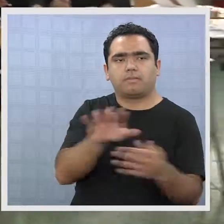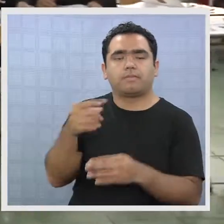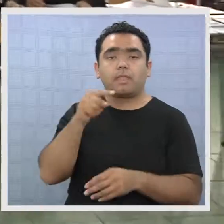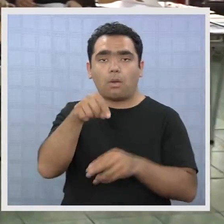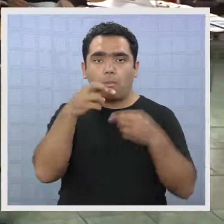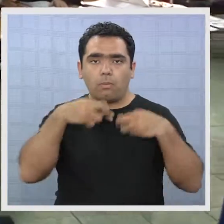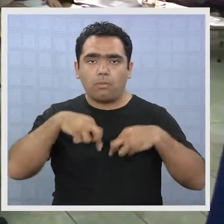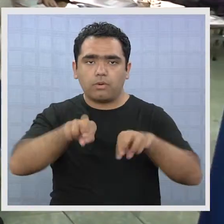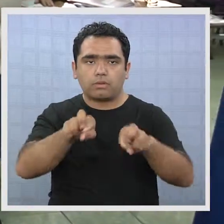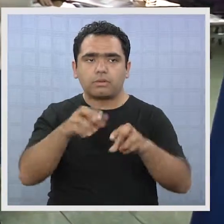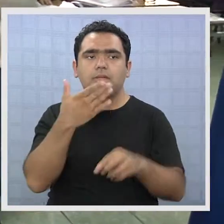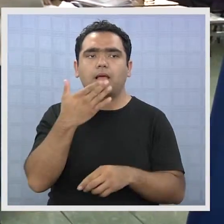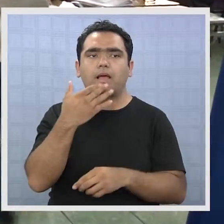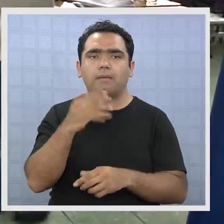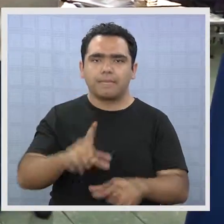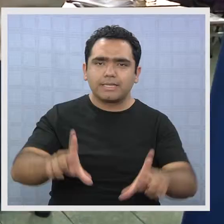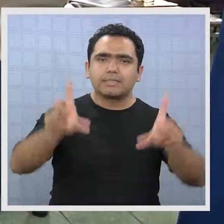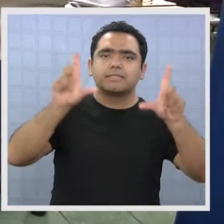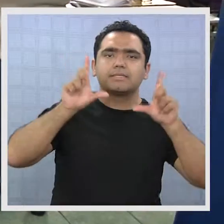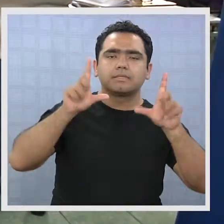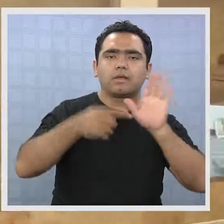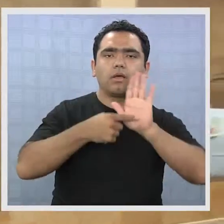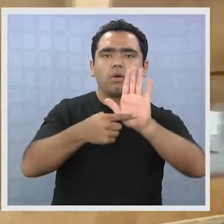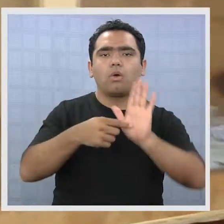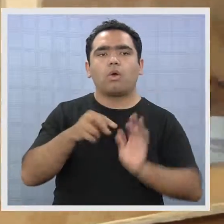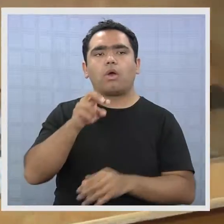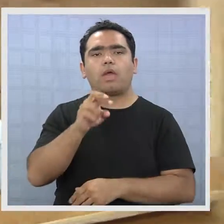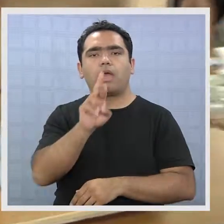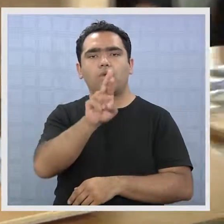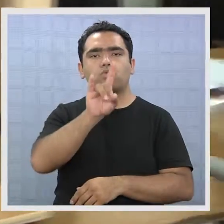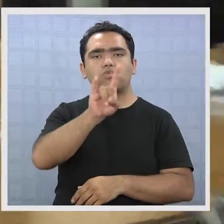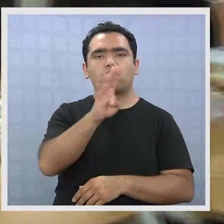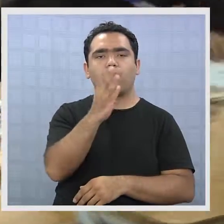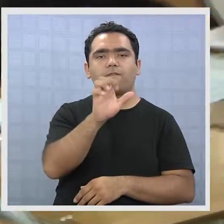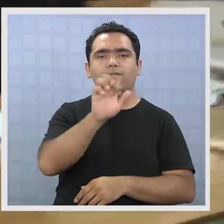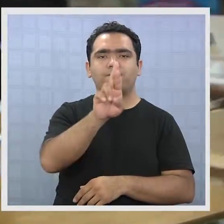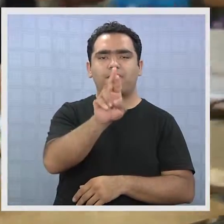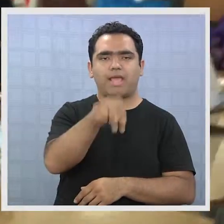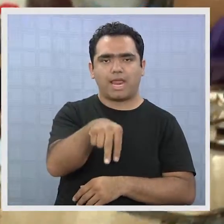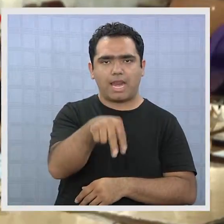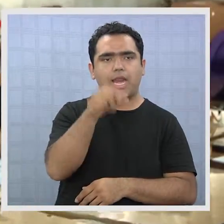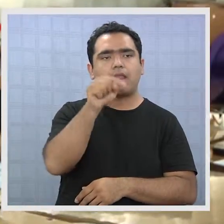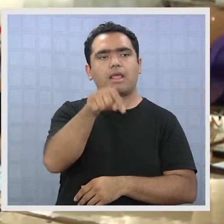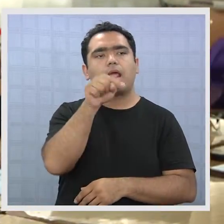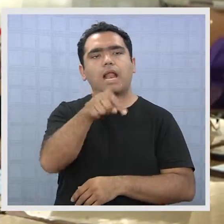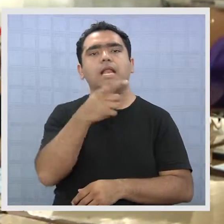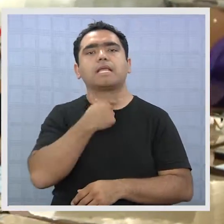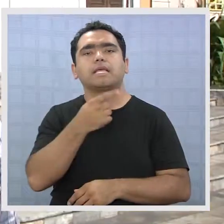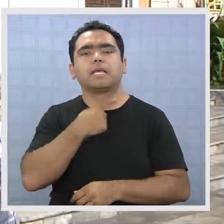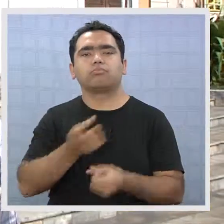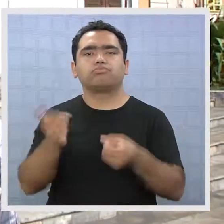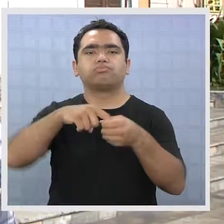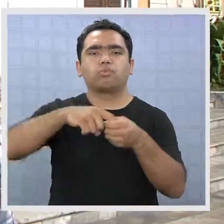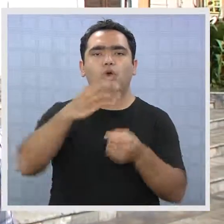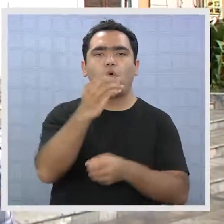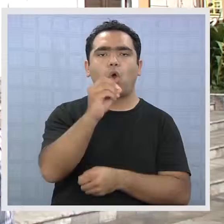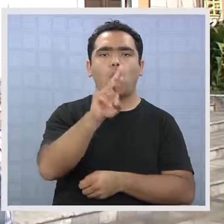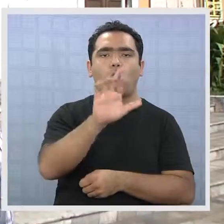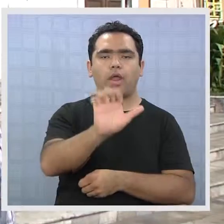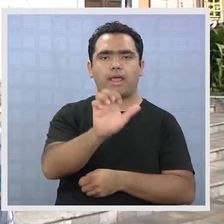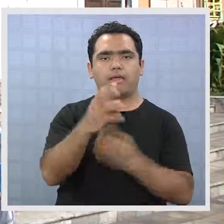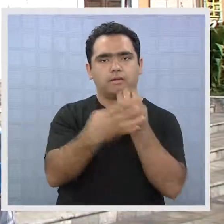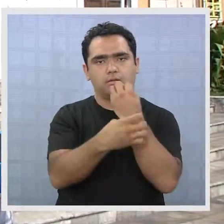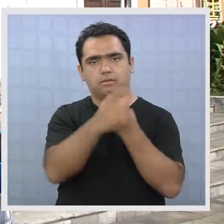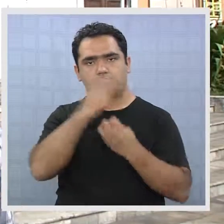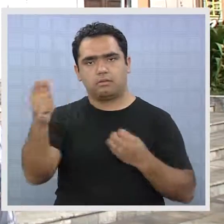En la oportunidad, también fue lanzada la candidatura de Rubén Berríos al core de Tarapacá. Ratificar y reiterar